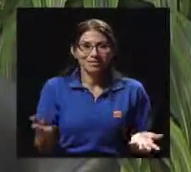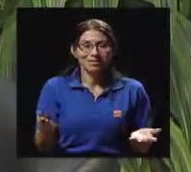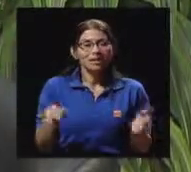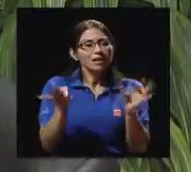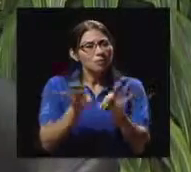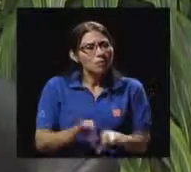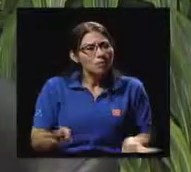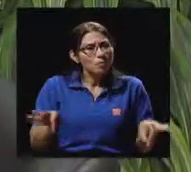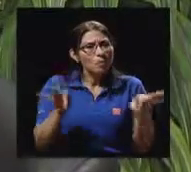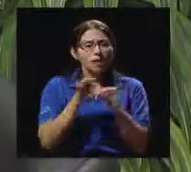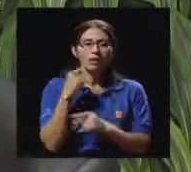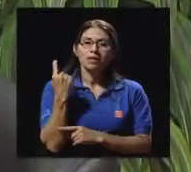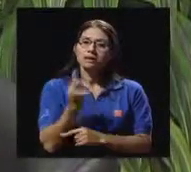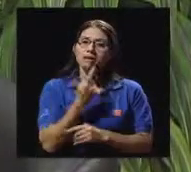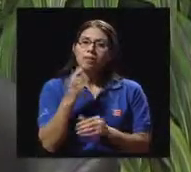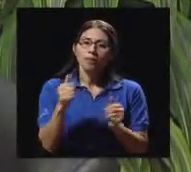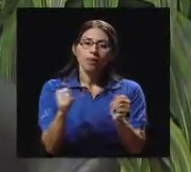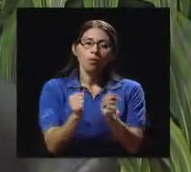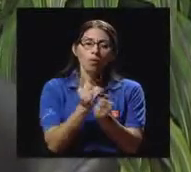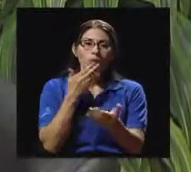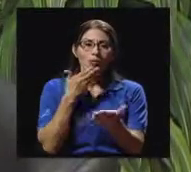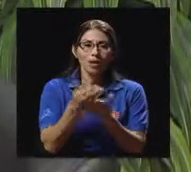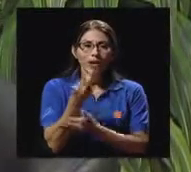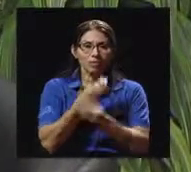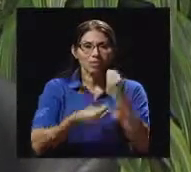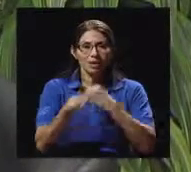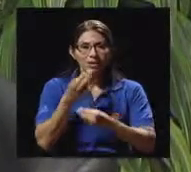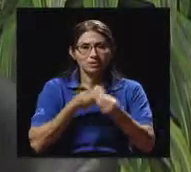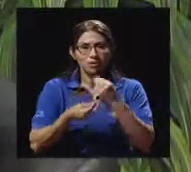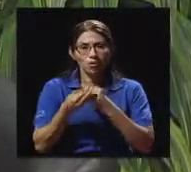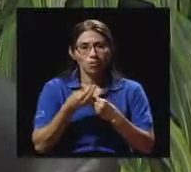acompañarlo siempre con una buena alimentación, ¿verdad?